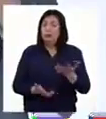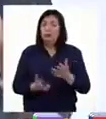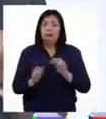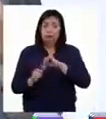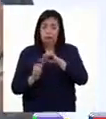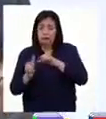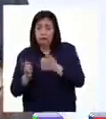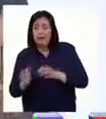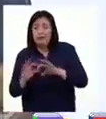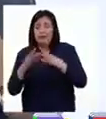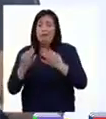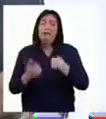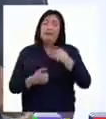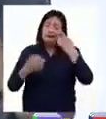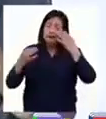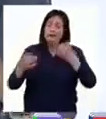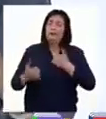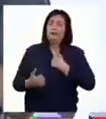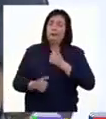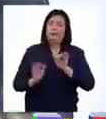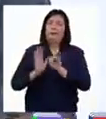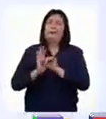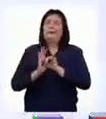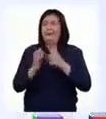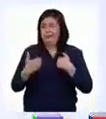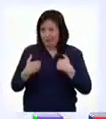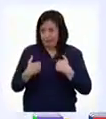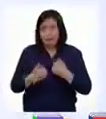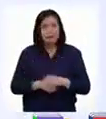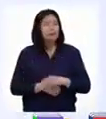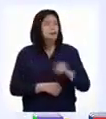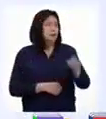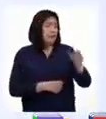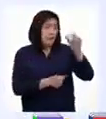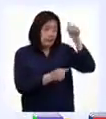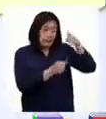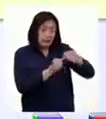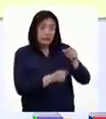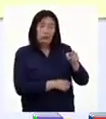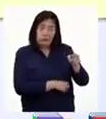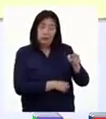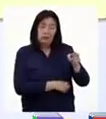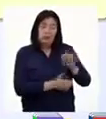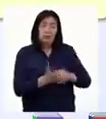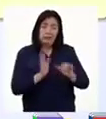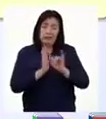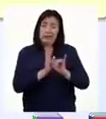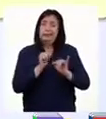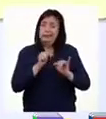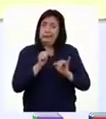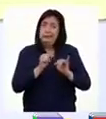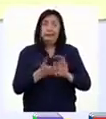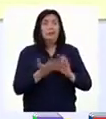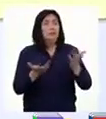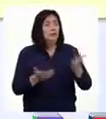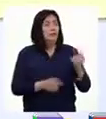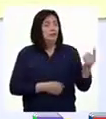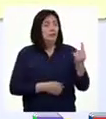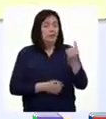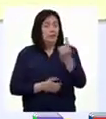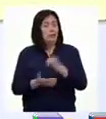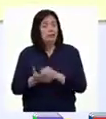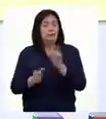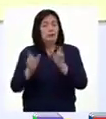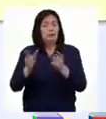familia nos ayudan a definir nuestra propia identidad. Recordando siempre que esa identidad es la que vuelve a cada